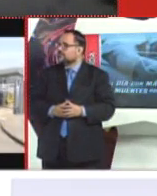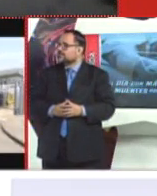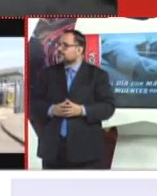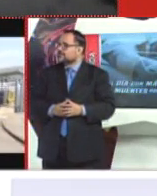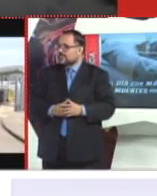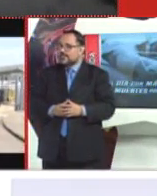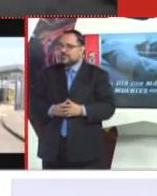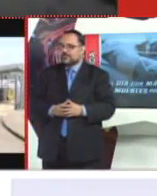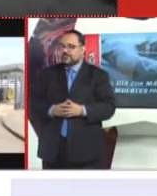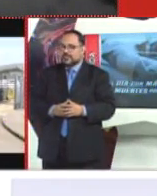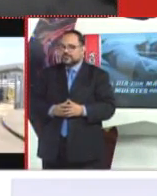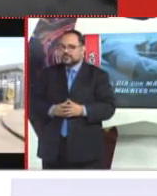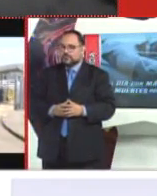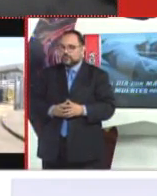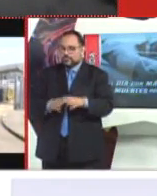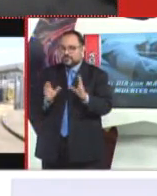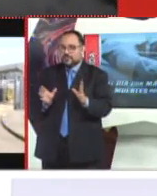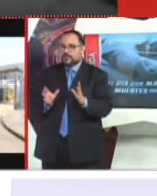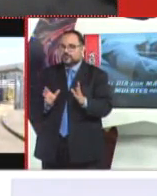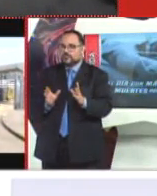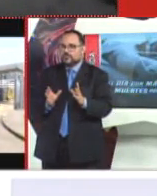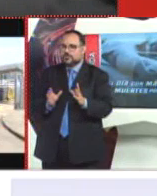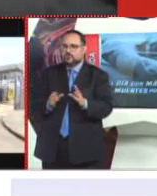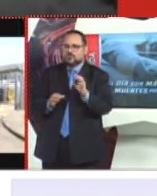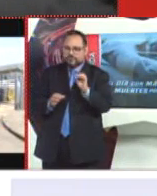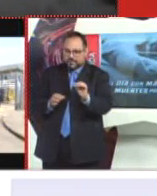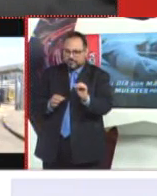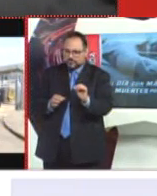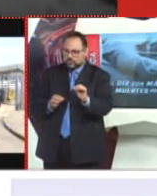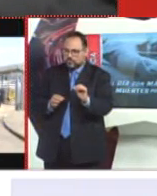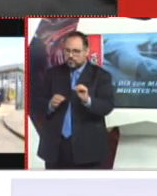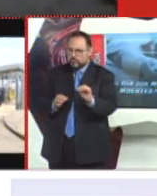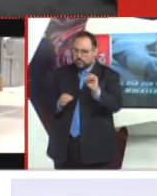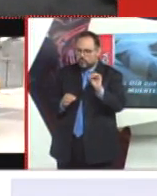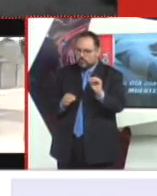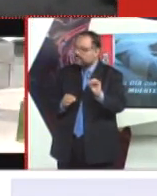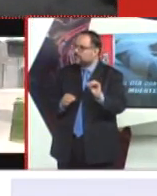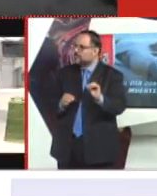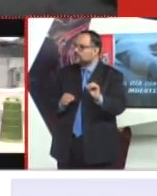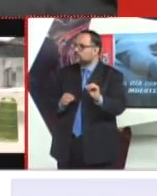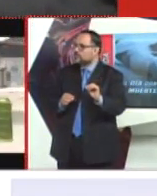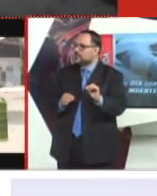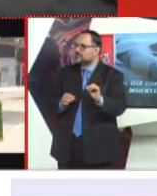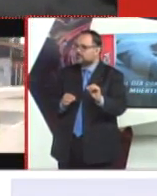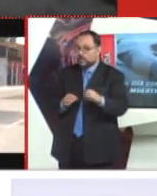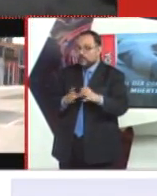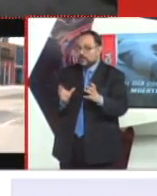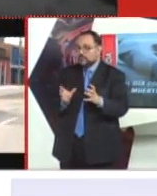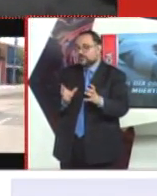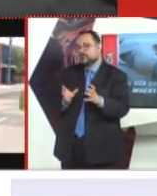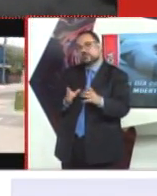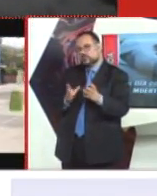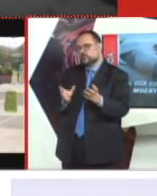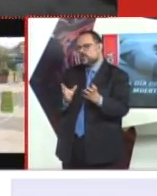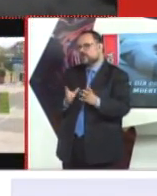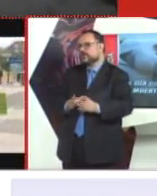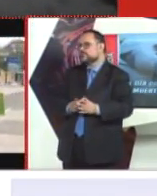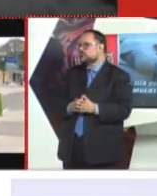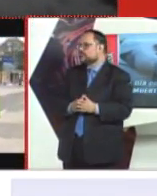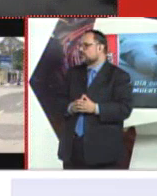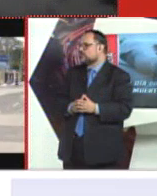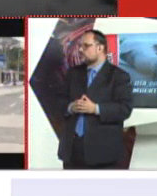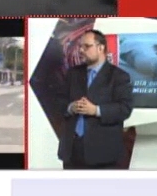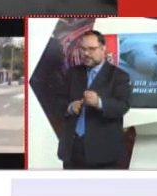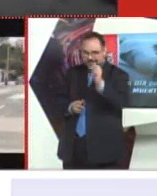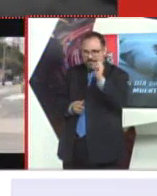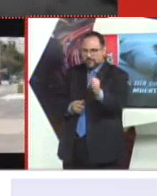fantástico. Sería fantástico, pero a pesar de todo eso, vemos como una pandemia como esta, aunque la hemos sabido controlar, digamos